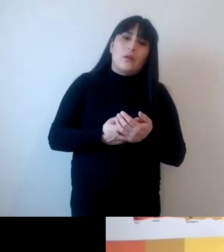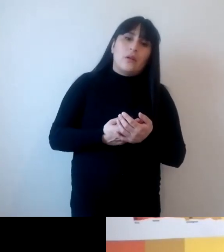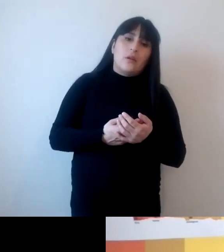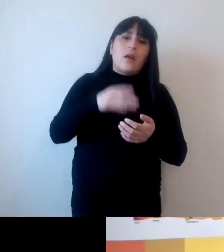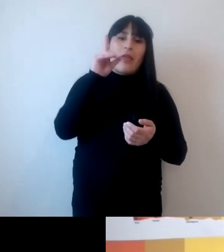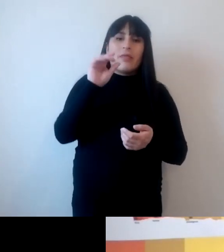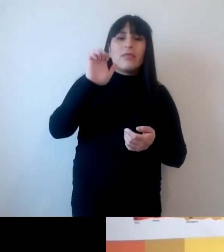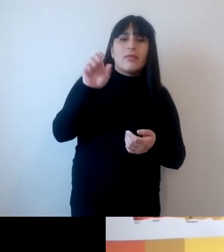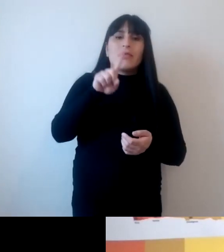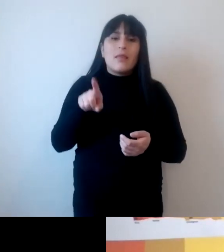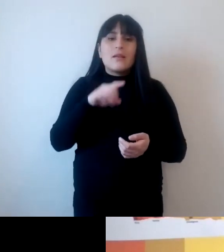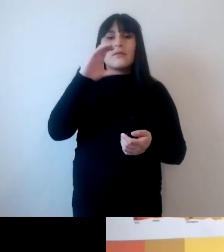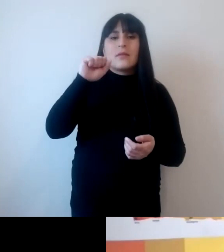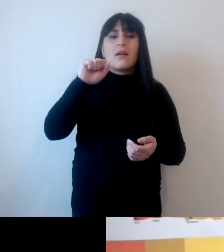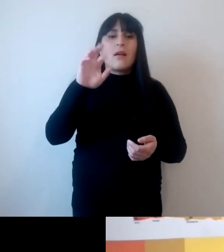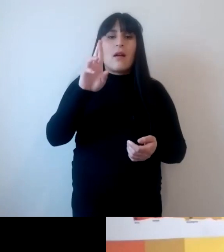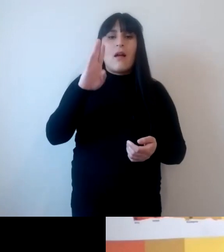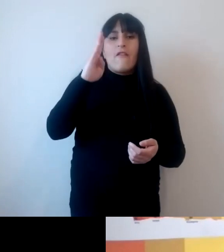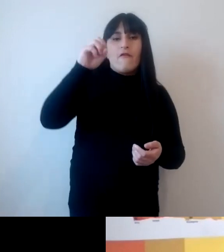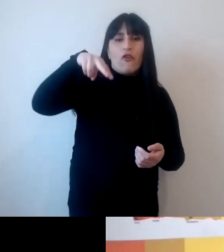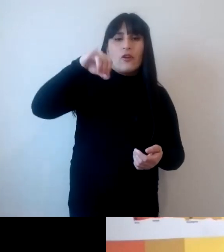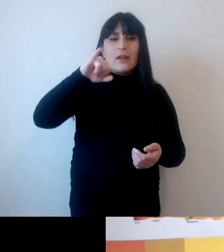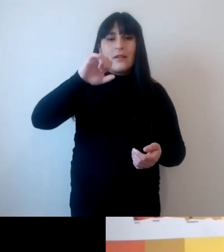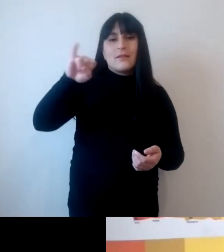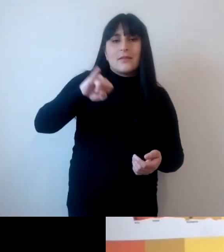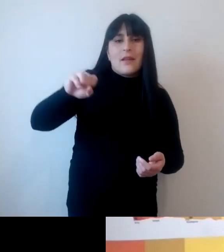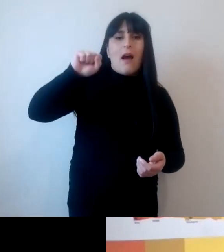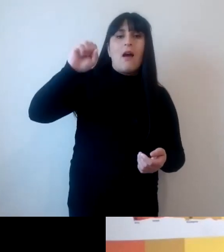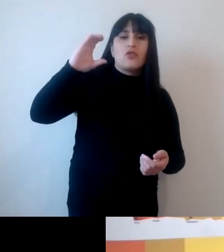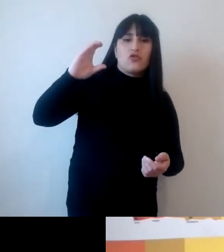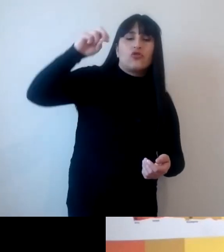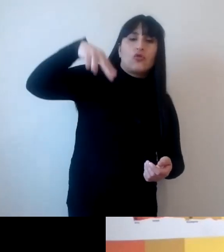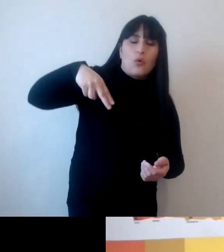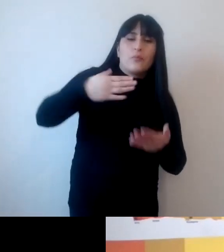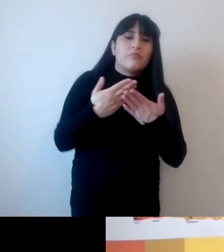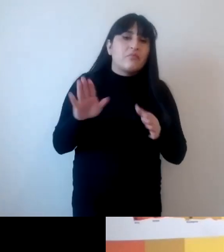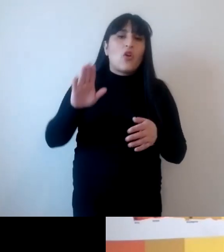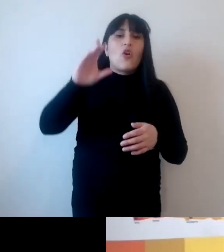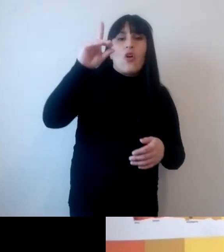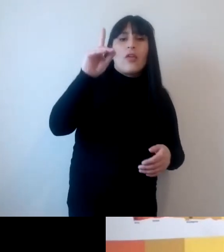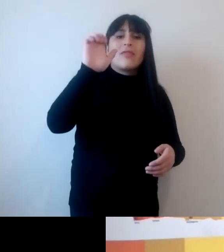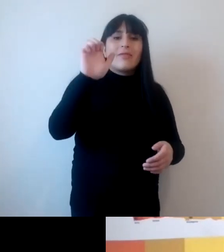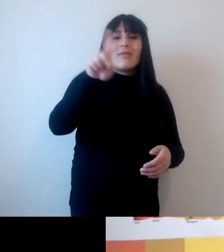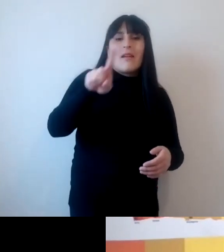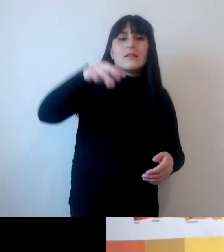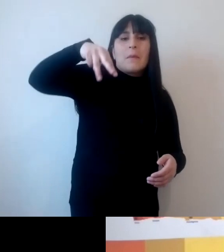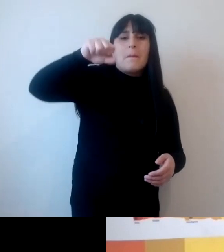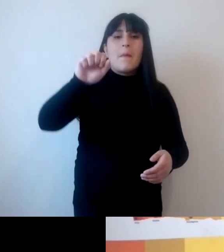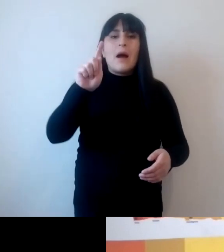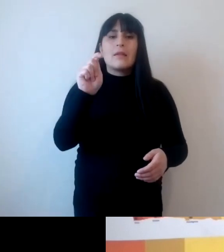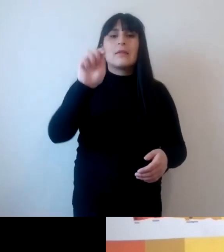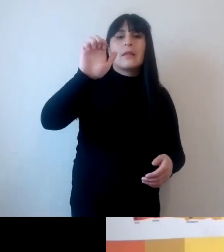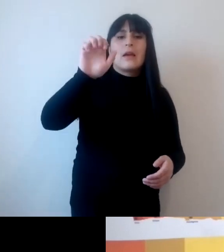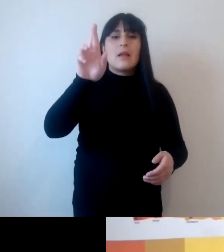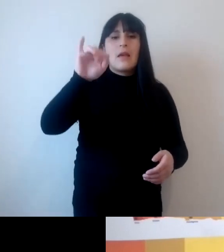desmaterialización que son conceptos que son tabú en muchos modelos educativos y en muchos currículos y que vamos a tener que empezar a utilizar